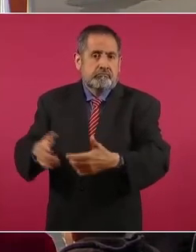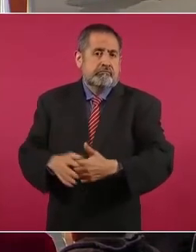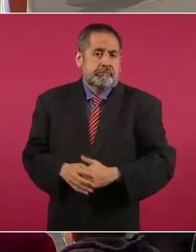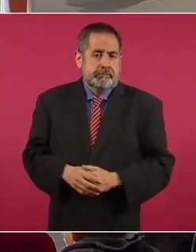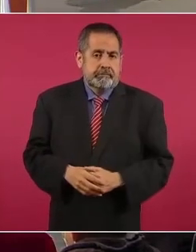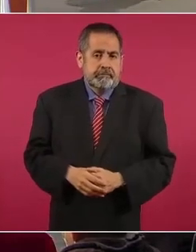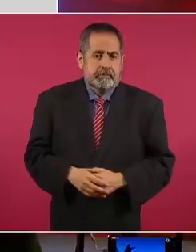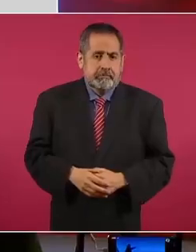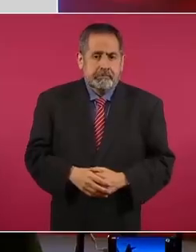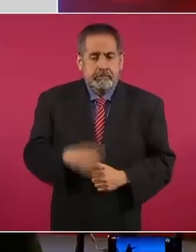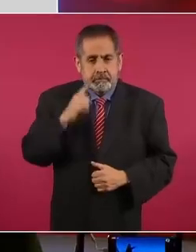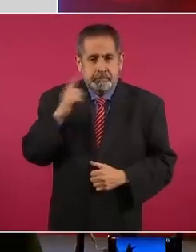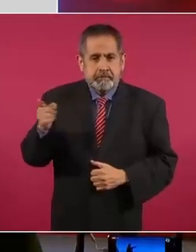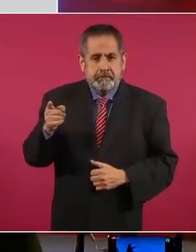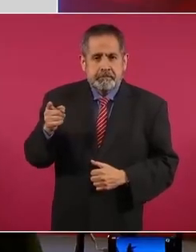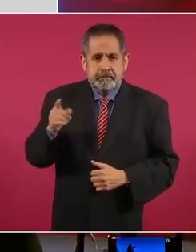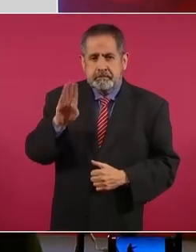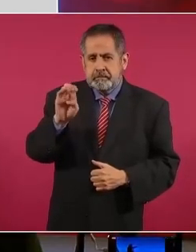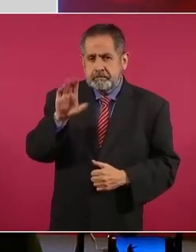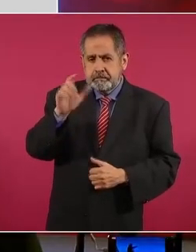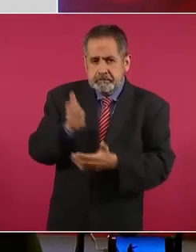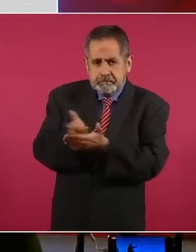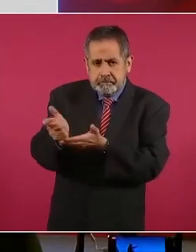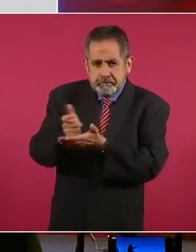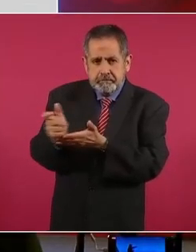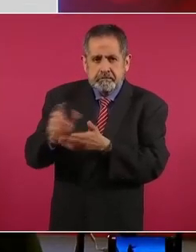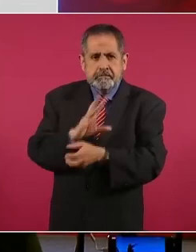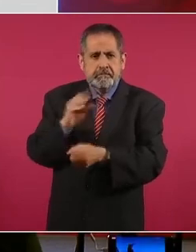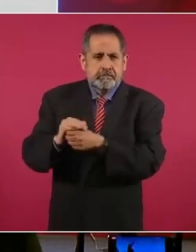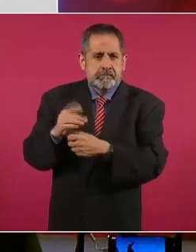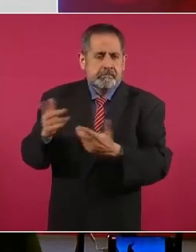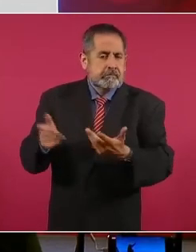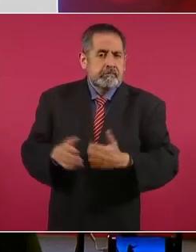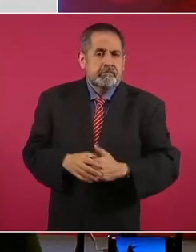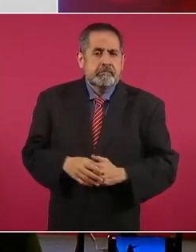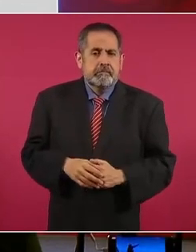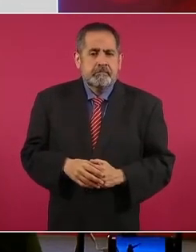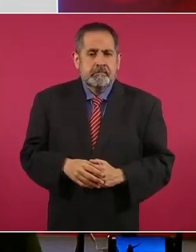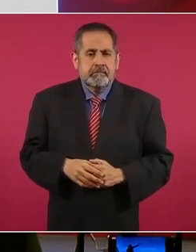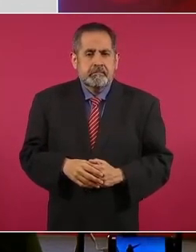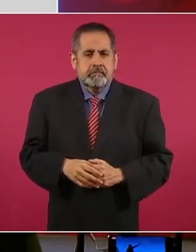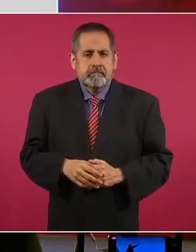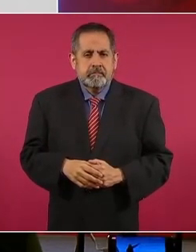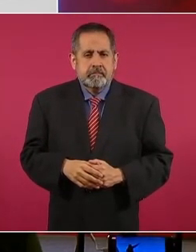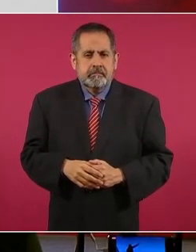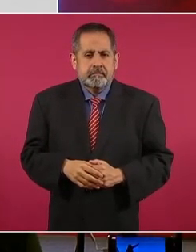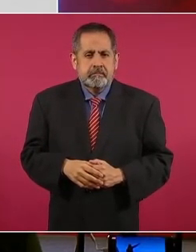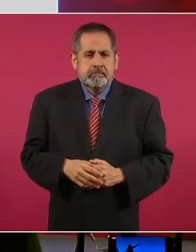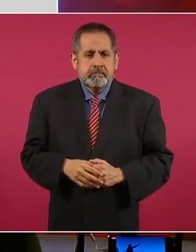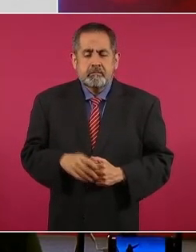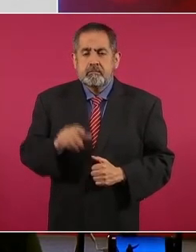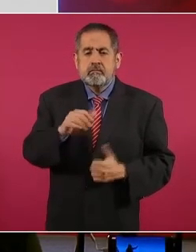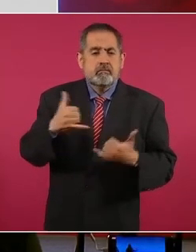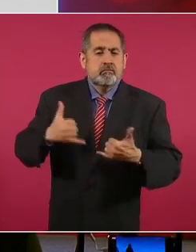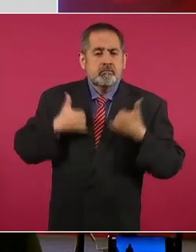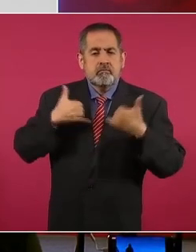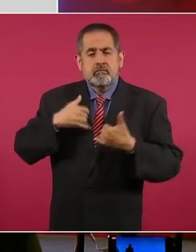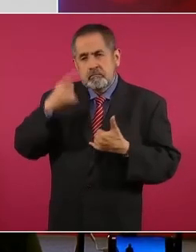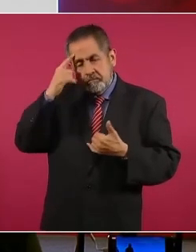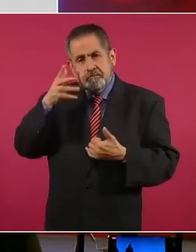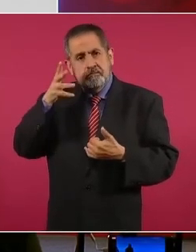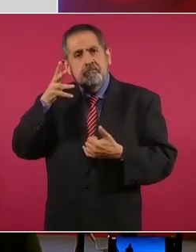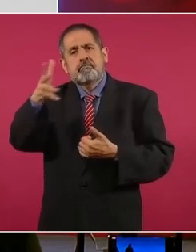Estas son becas y jóvenes construyendo